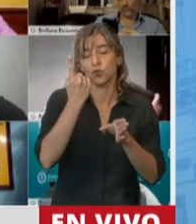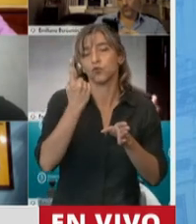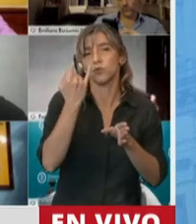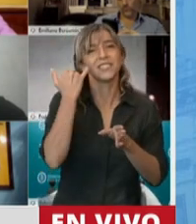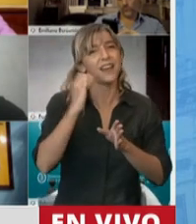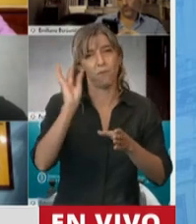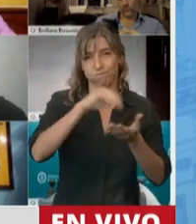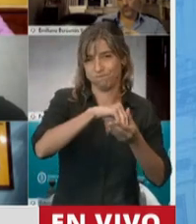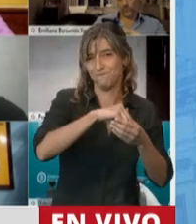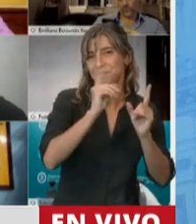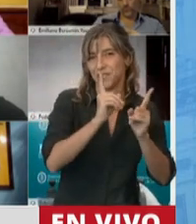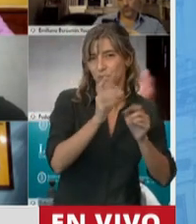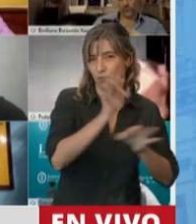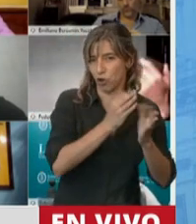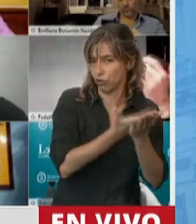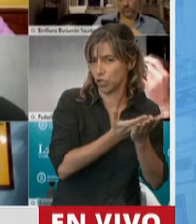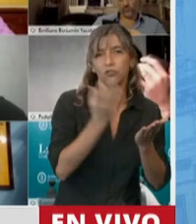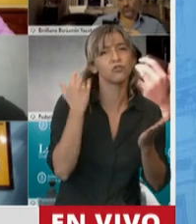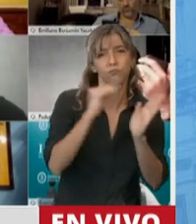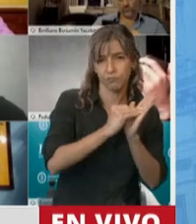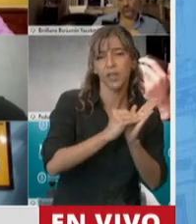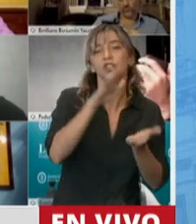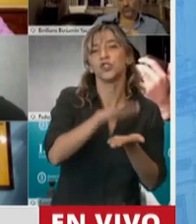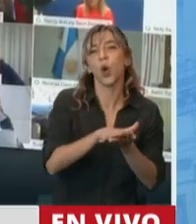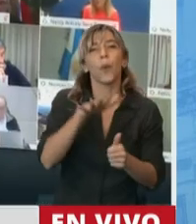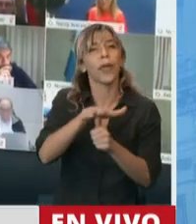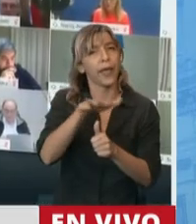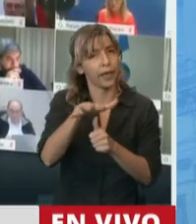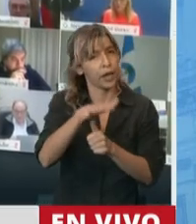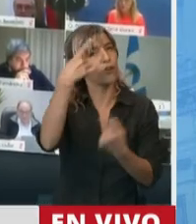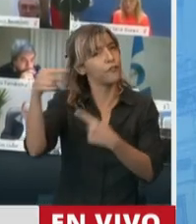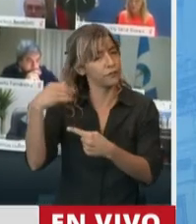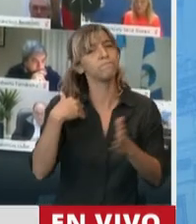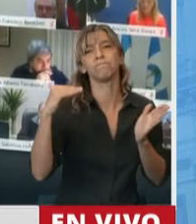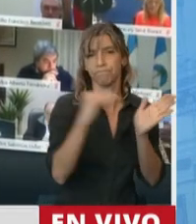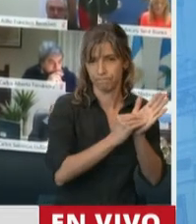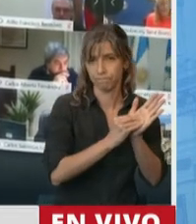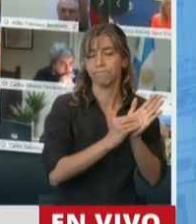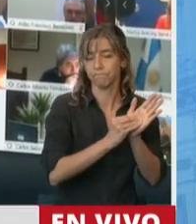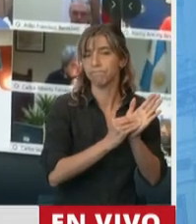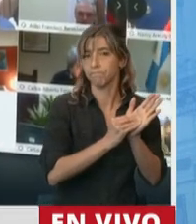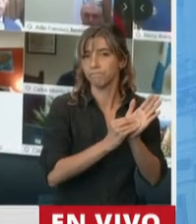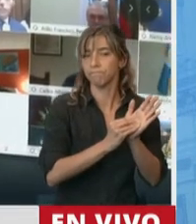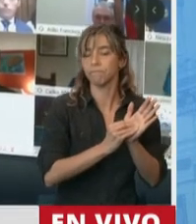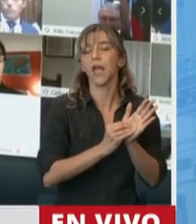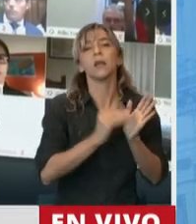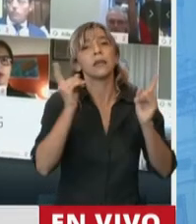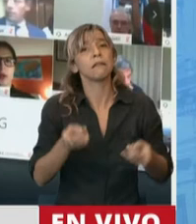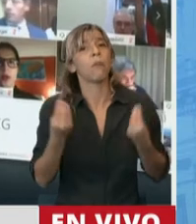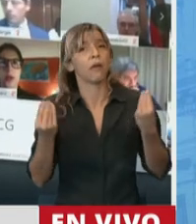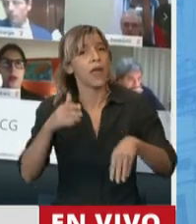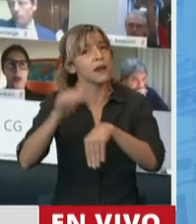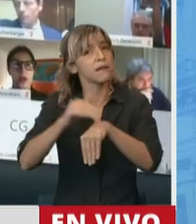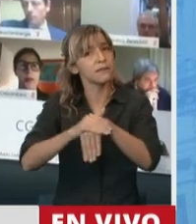estamos tratando, que tienen que ver con la perspectiva de género y obviamente la corresponsabilidad en las